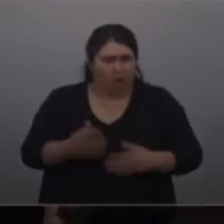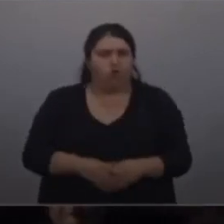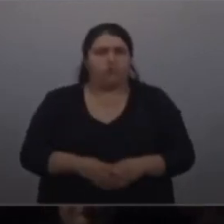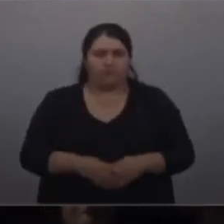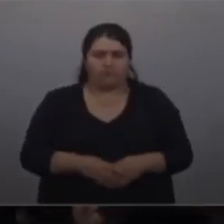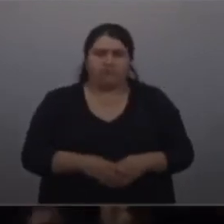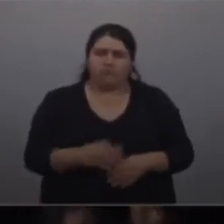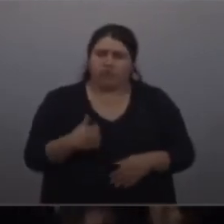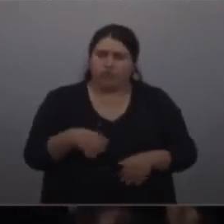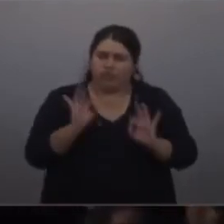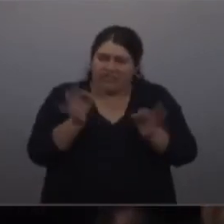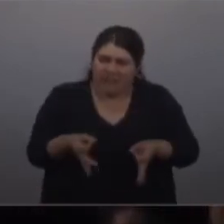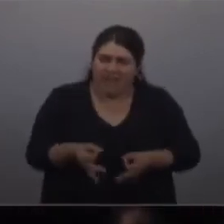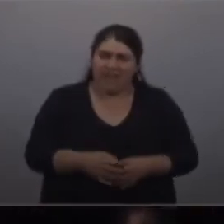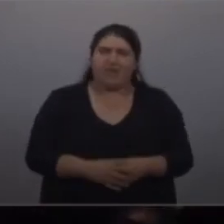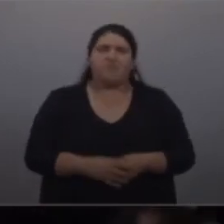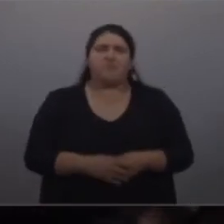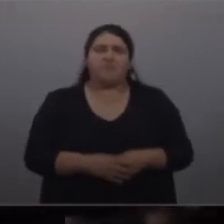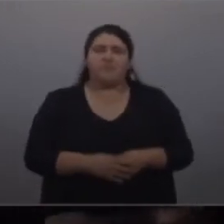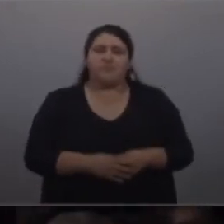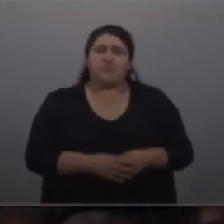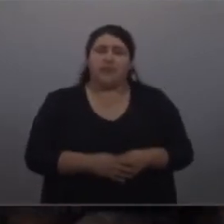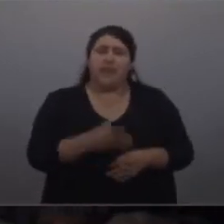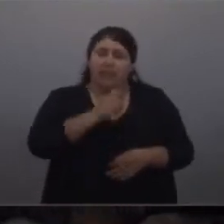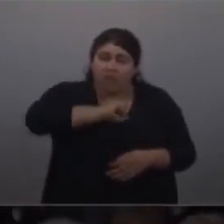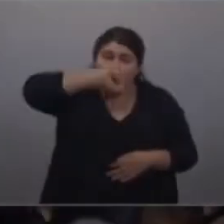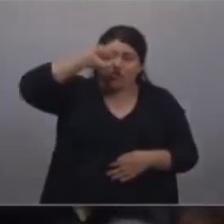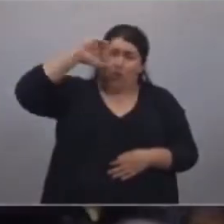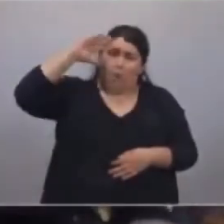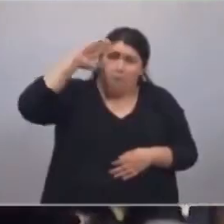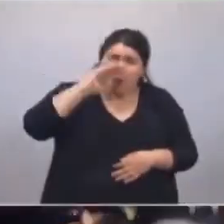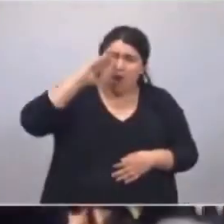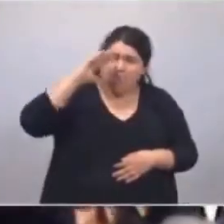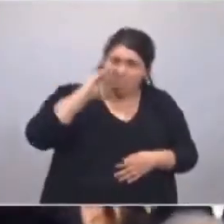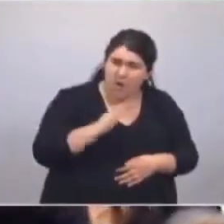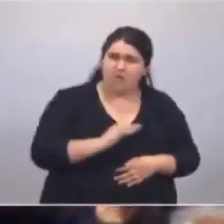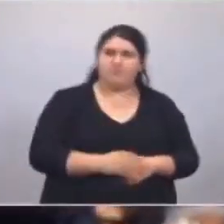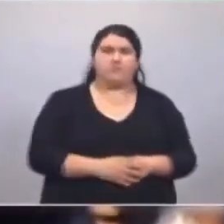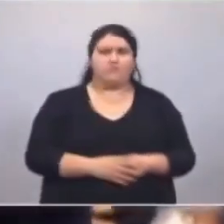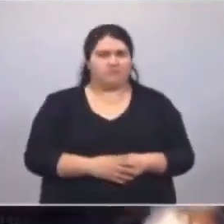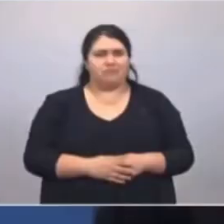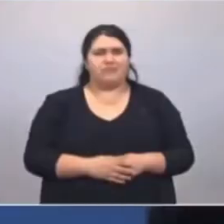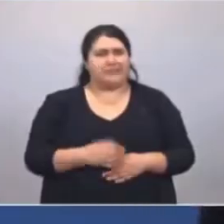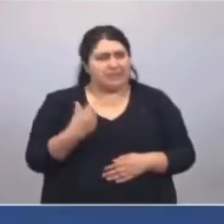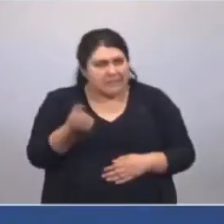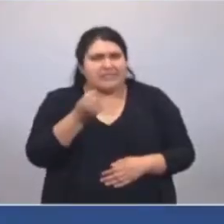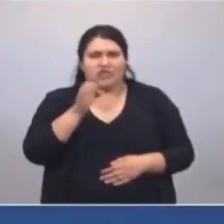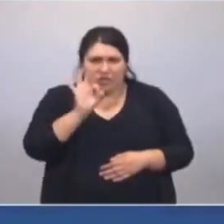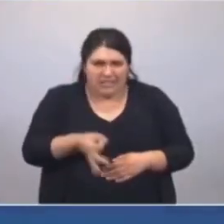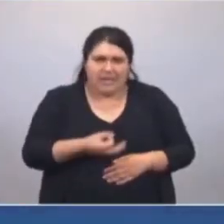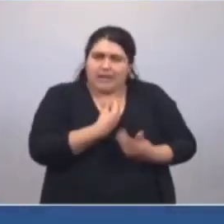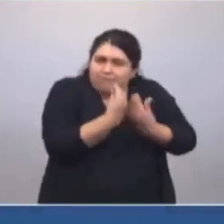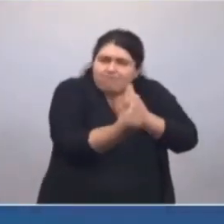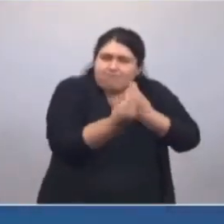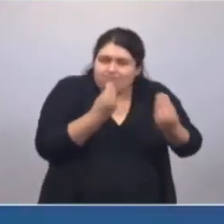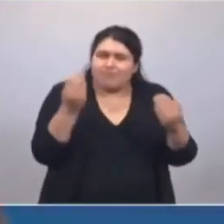sé que junto con la reducción de la inflación, sé que junto con la generación de empleo,